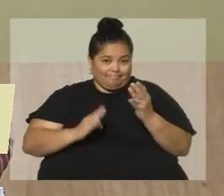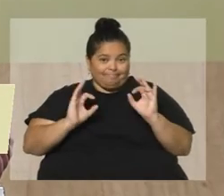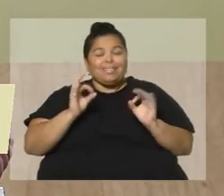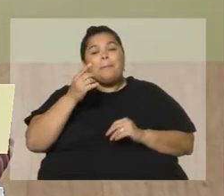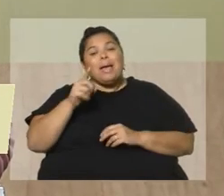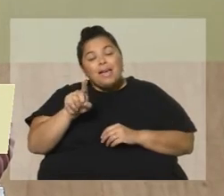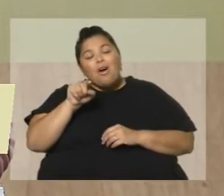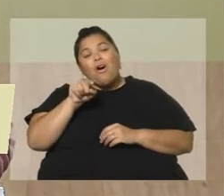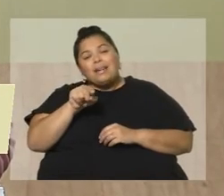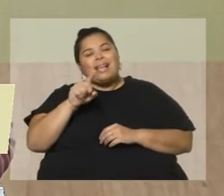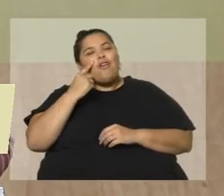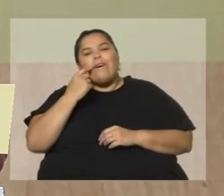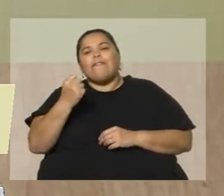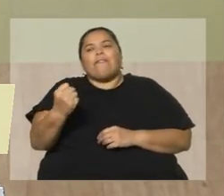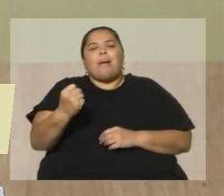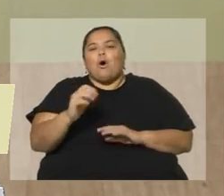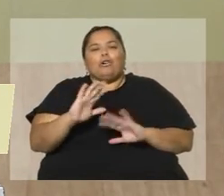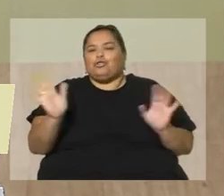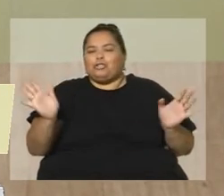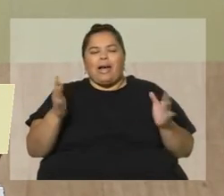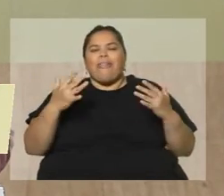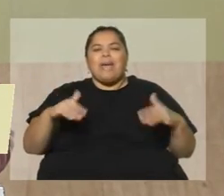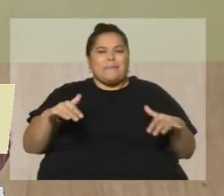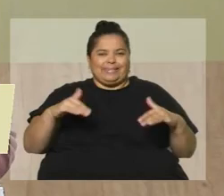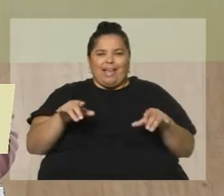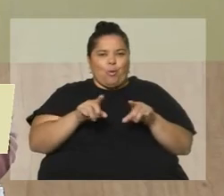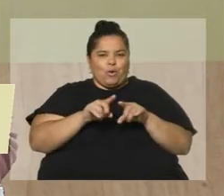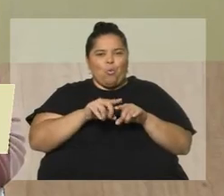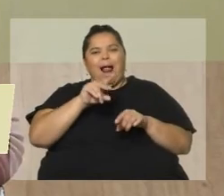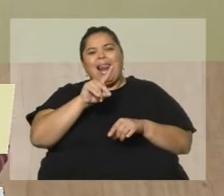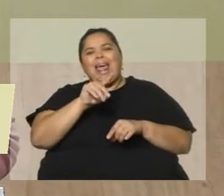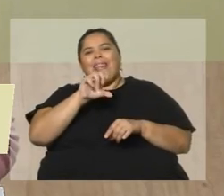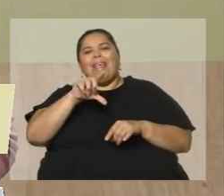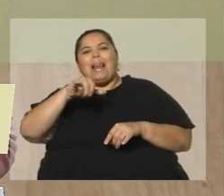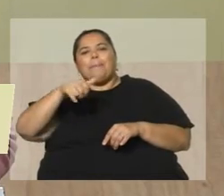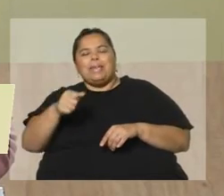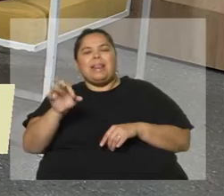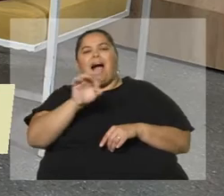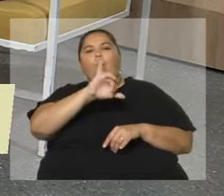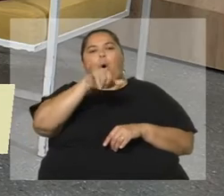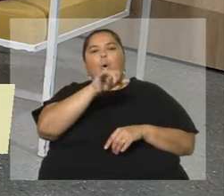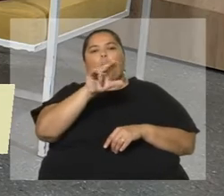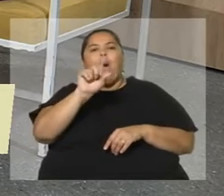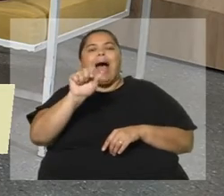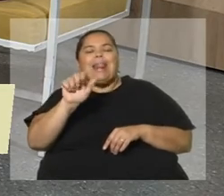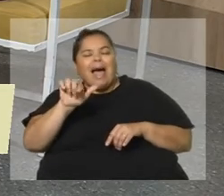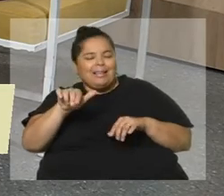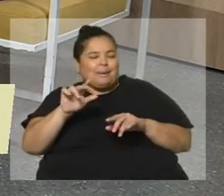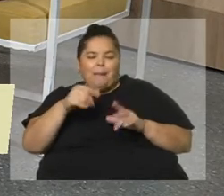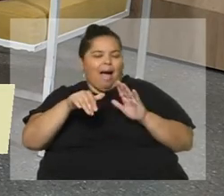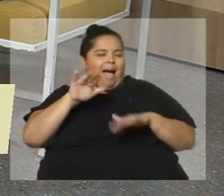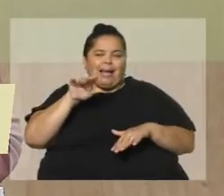que no fue tan conocida, no llegó a nuestra época como si llegaron Juana de Ibarurú y Elmir Agustini, claro.